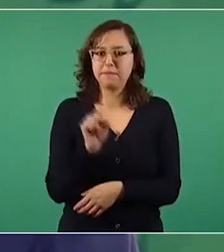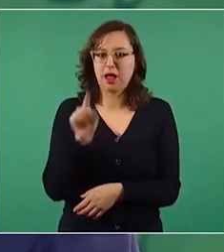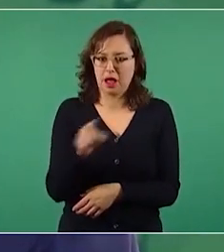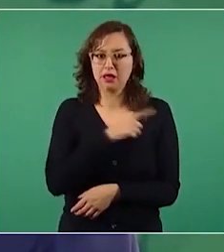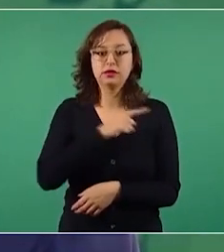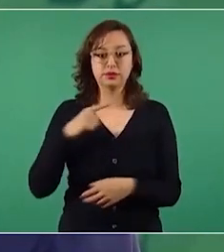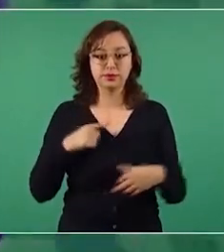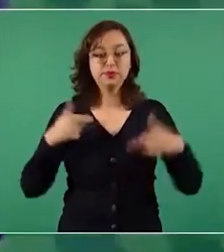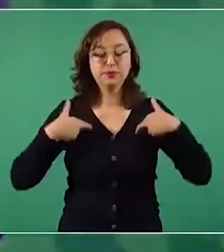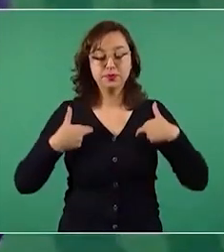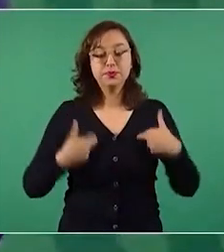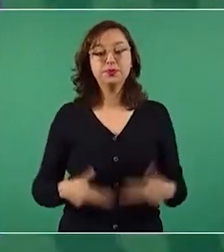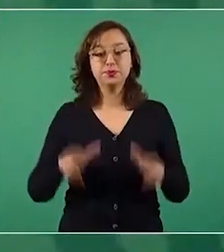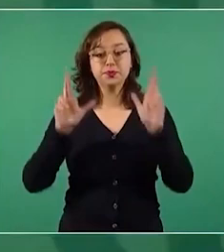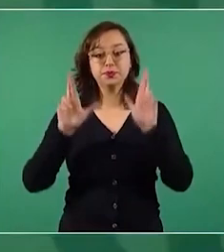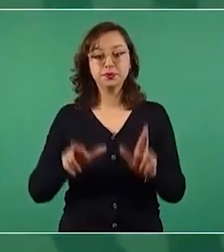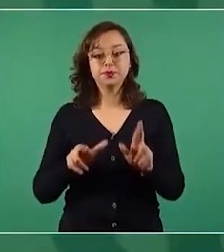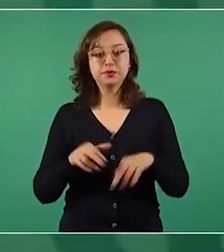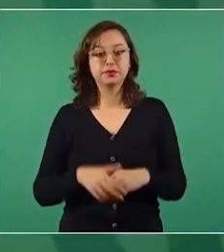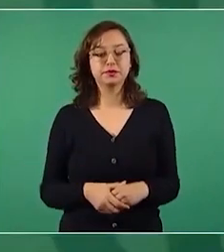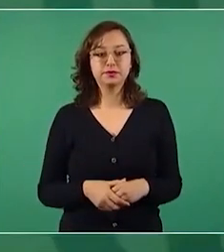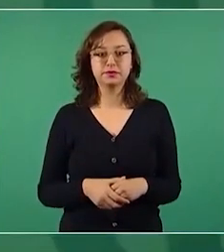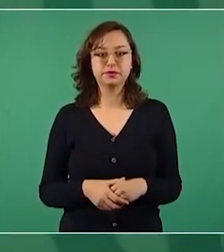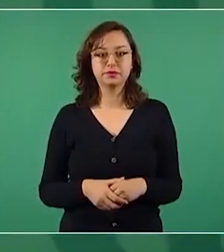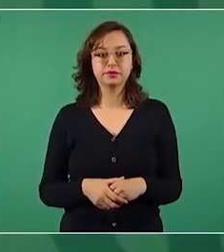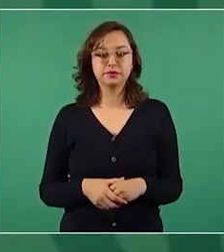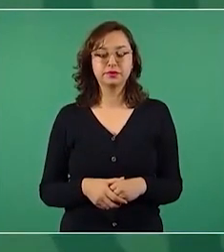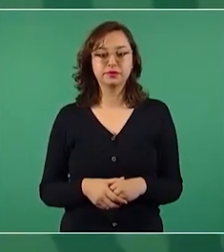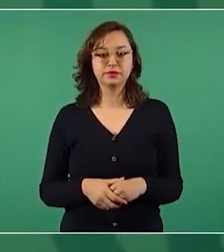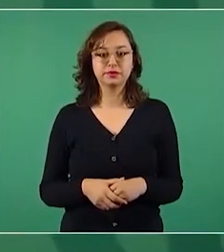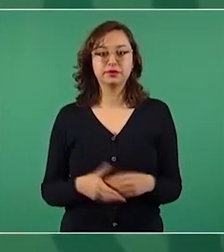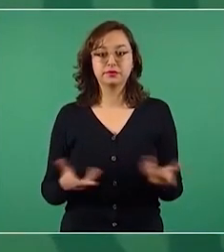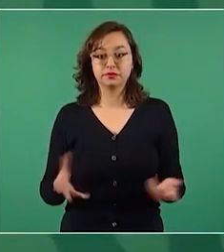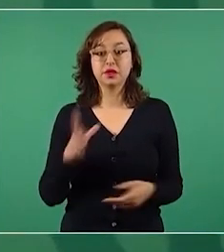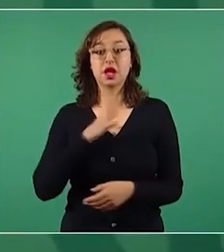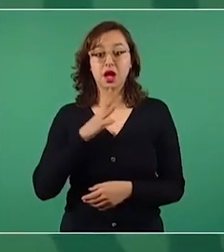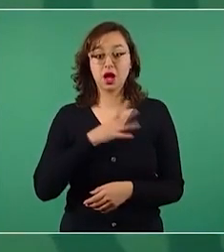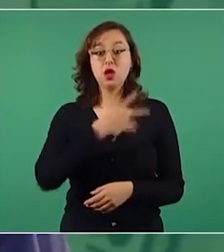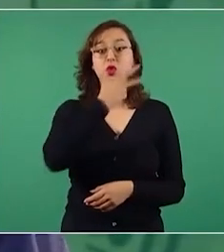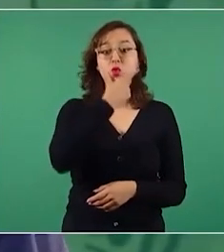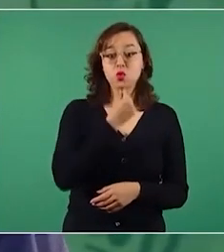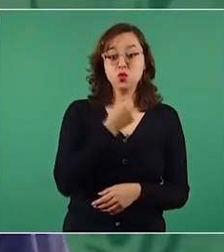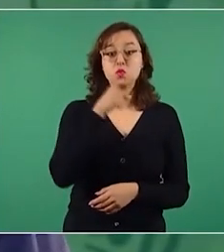que hay hombres y mujeres